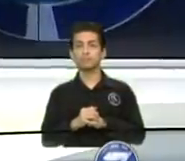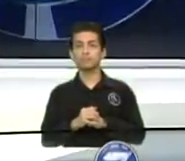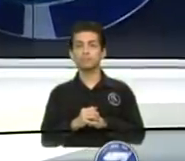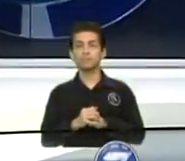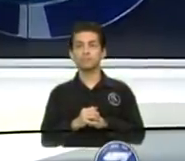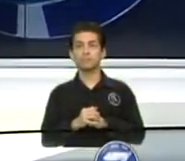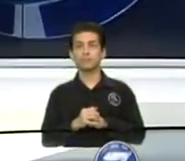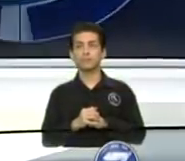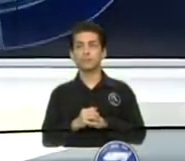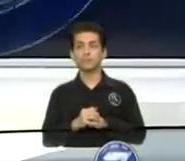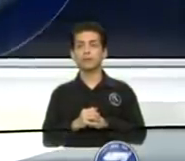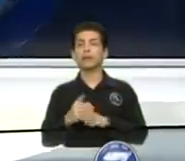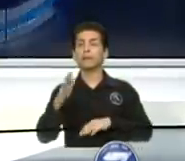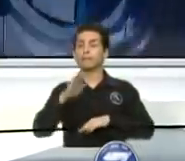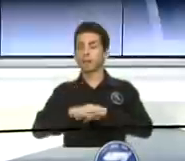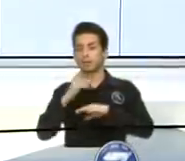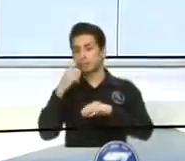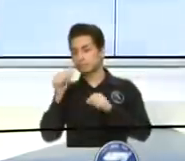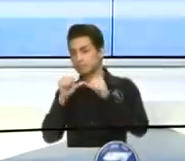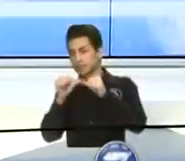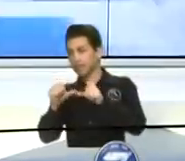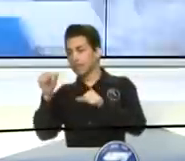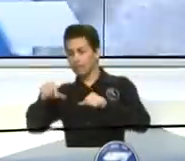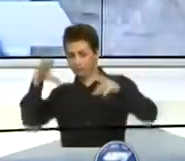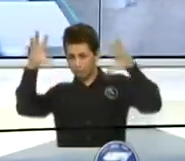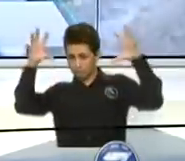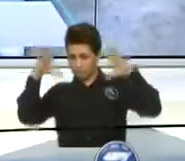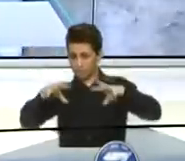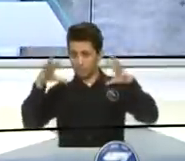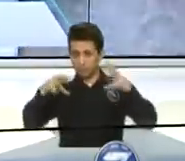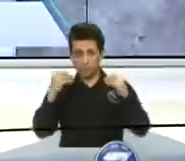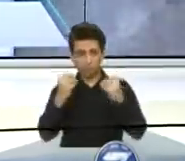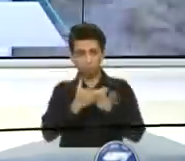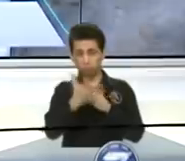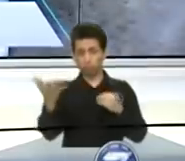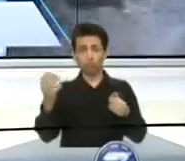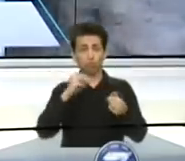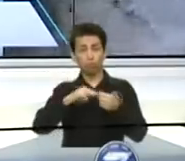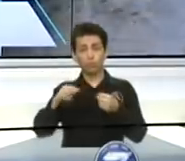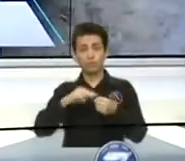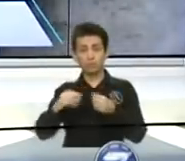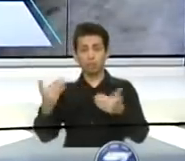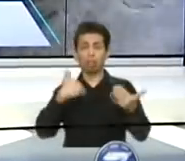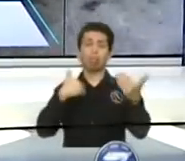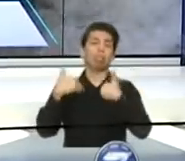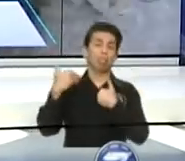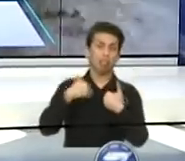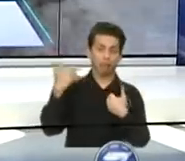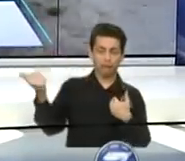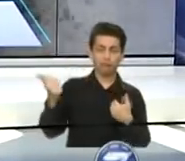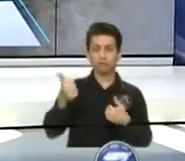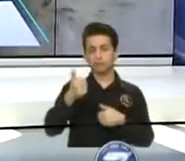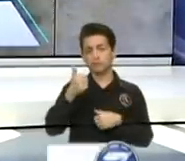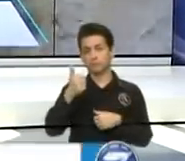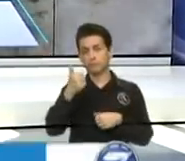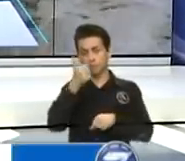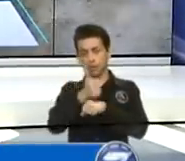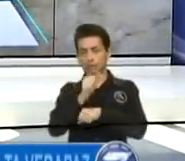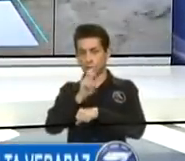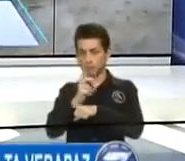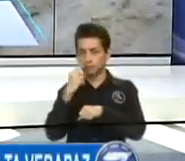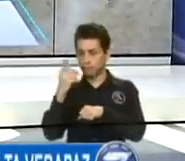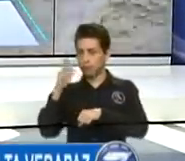Dándole seguimiento a este temporal que afectó a varios municipios de Alta Verapaz, tenemos imágenes y más información sobre los acontecimientos